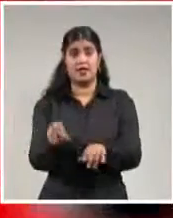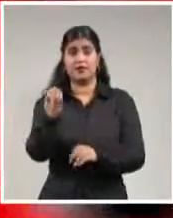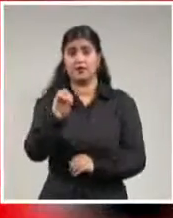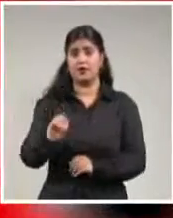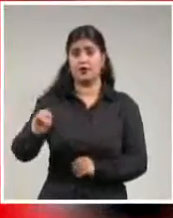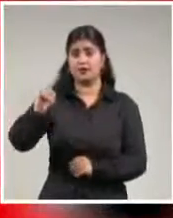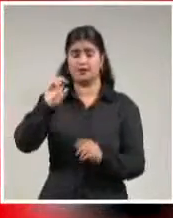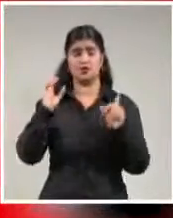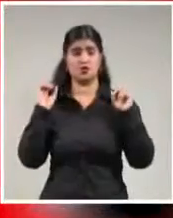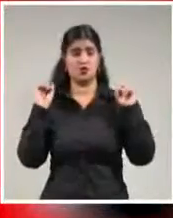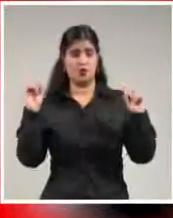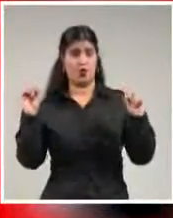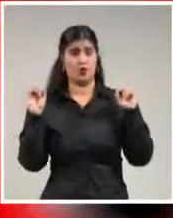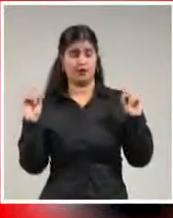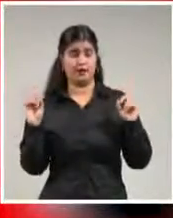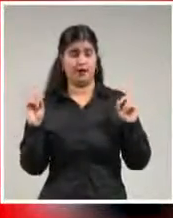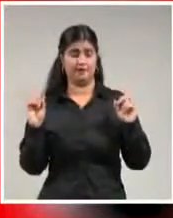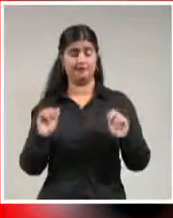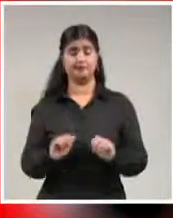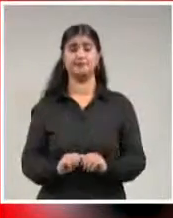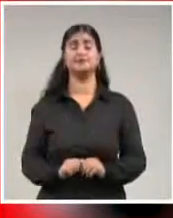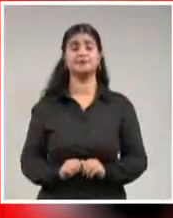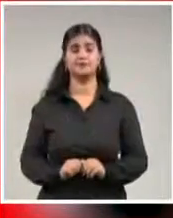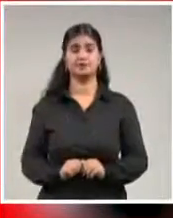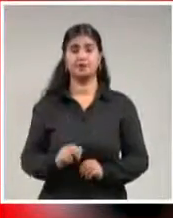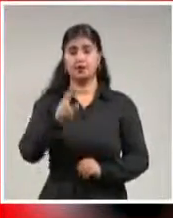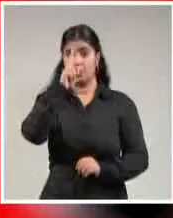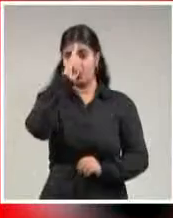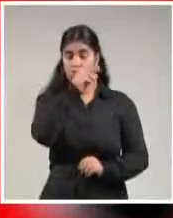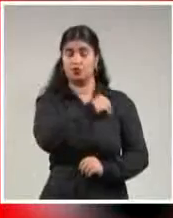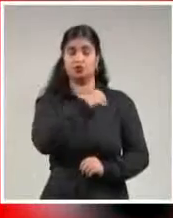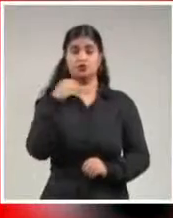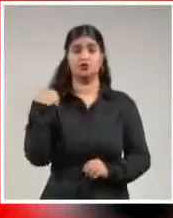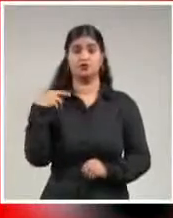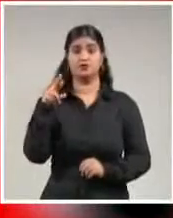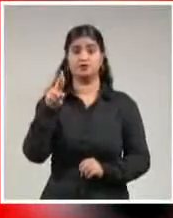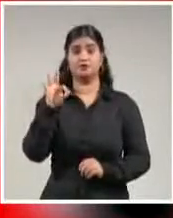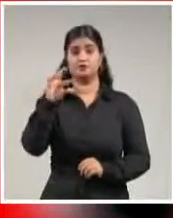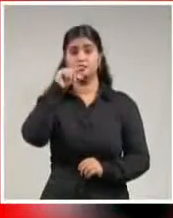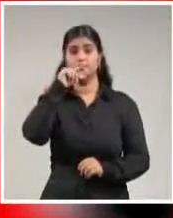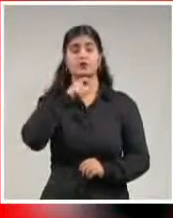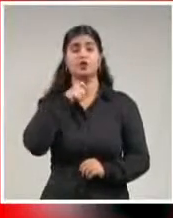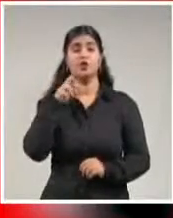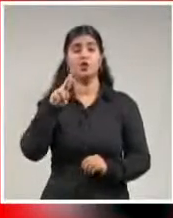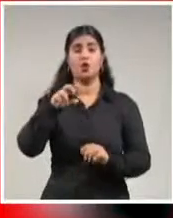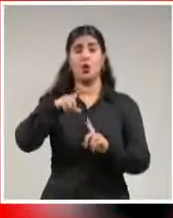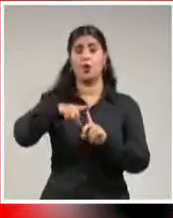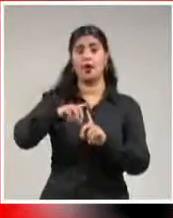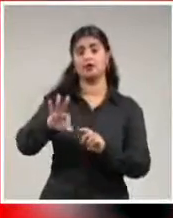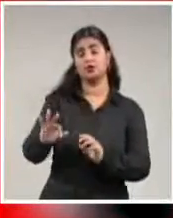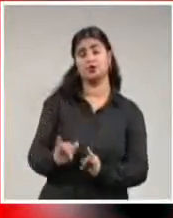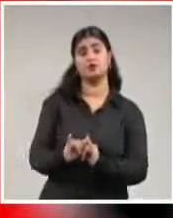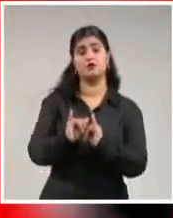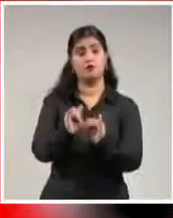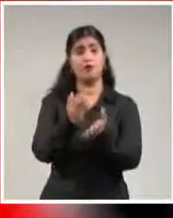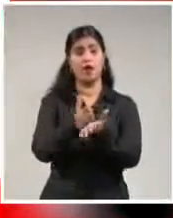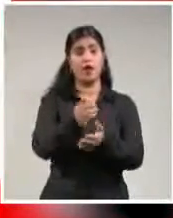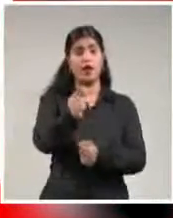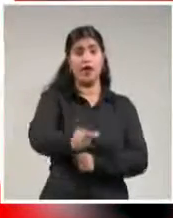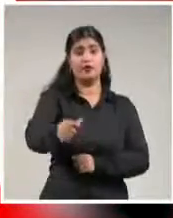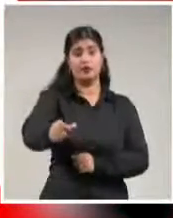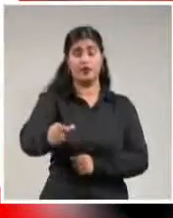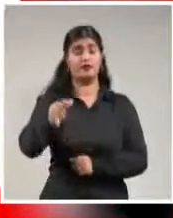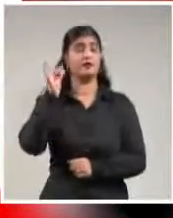Política de Cuadros del Comité Central del Partido, doctor Roberto Morales Ojeda, resaltó que los estudiantes de la FEU son fieles